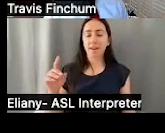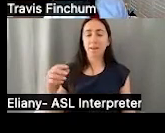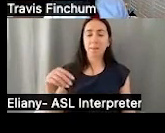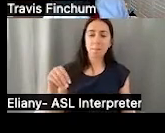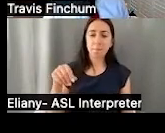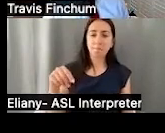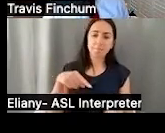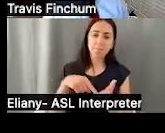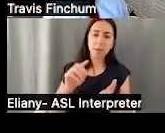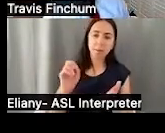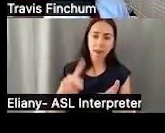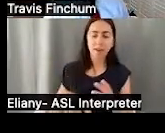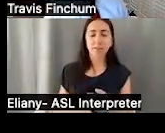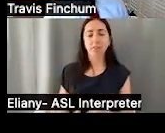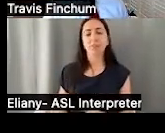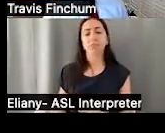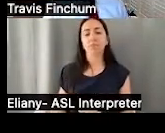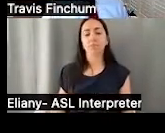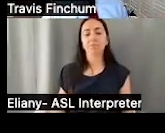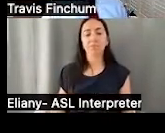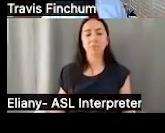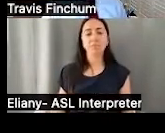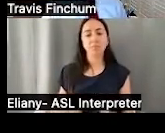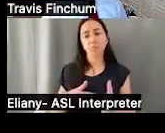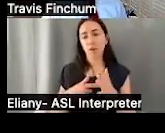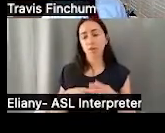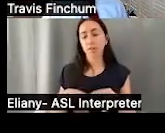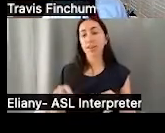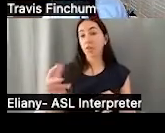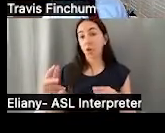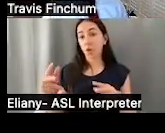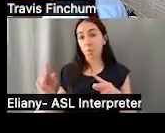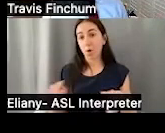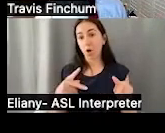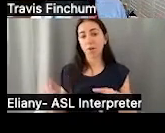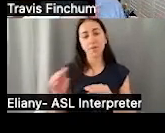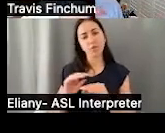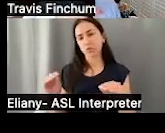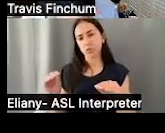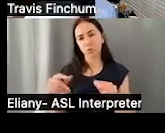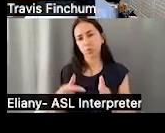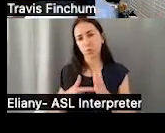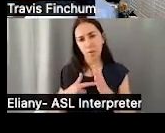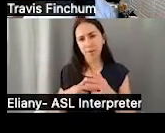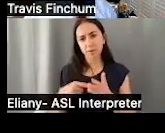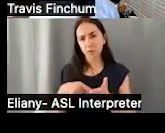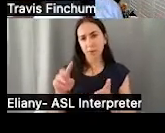fideicomisos. Hemos hablado acerca del reembolso a Medicaid cuando es un fideicomiso de terceros. No hay.